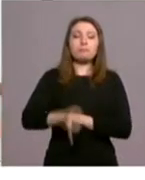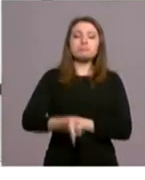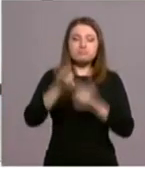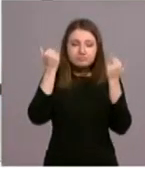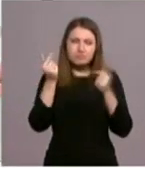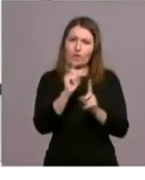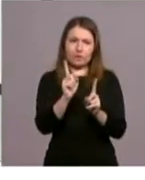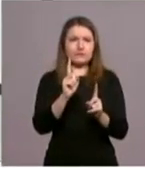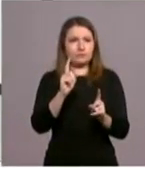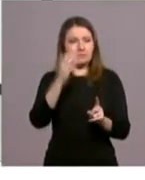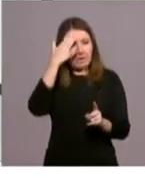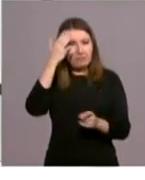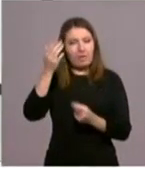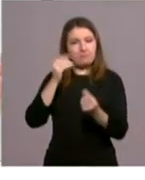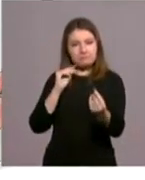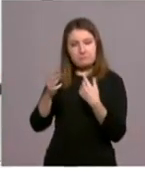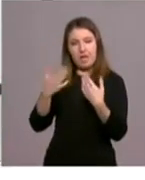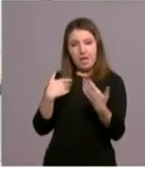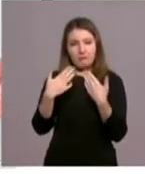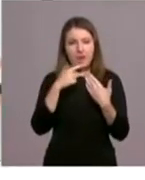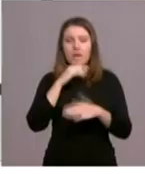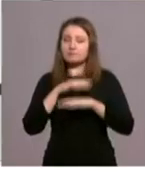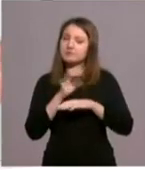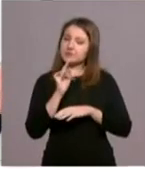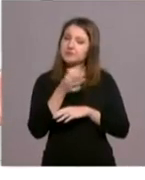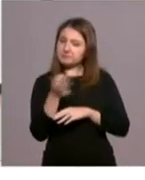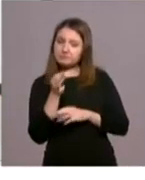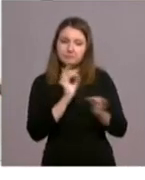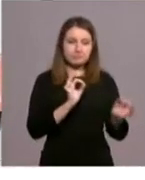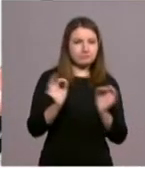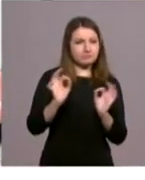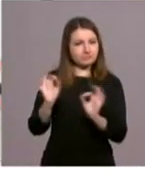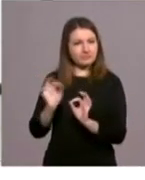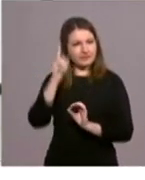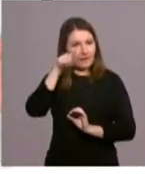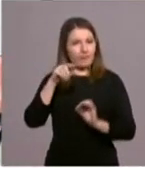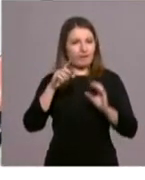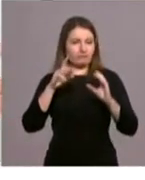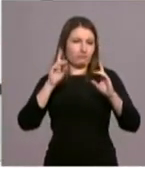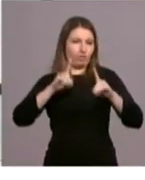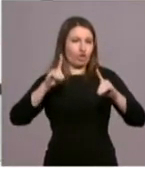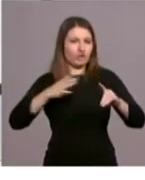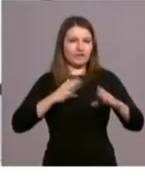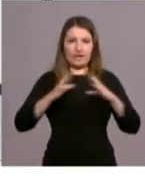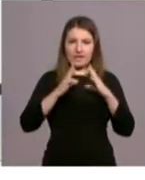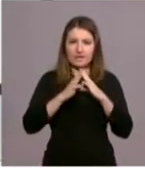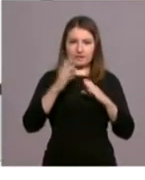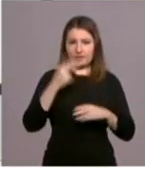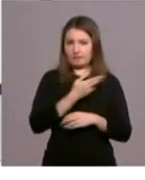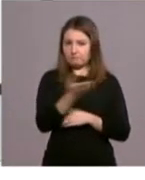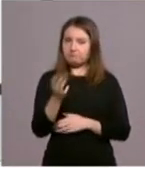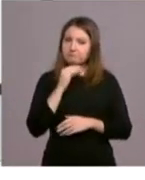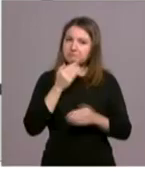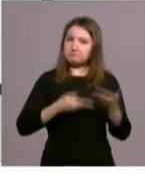sensata, una obediencia al magisterio, a la doctrina, a lo que la Iglesia quiere de los cristianos. Y, bueno,